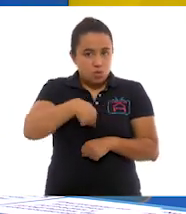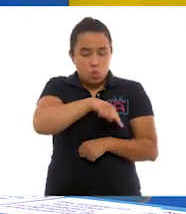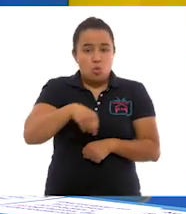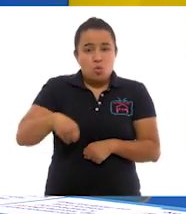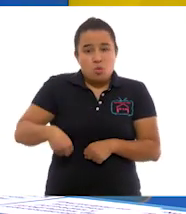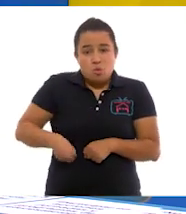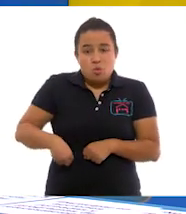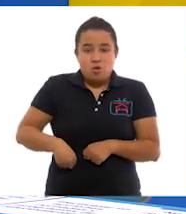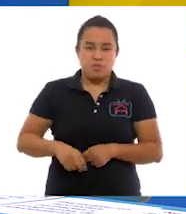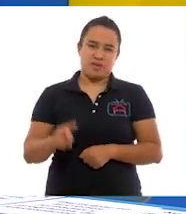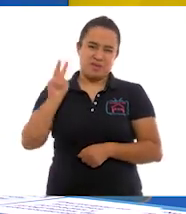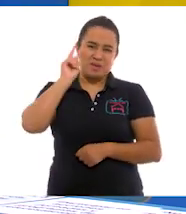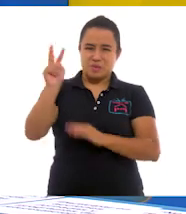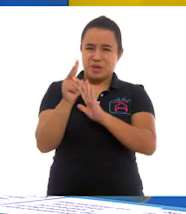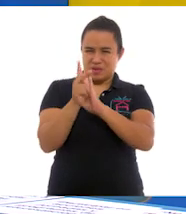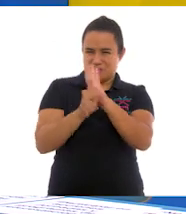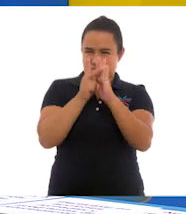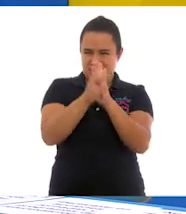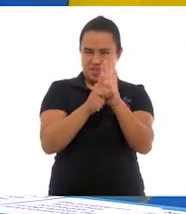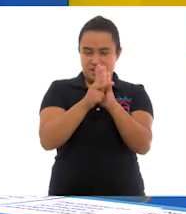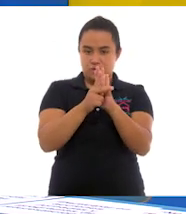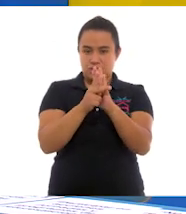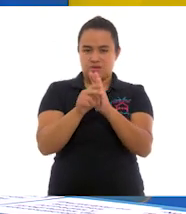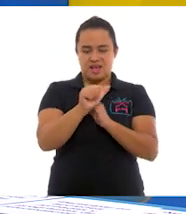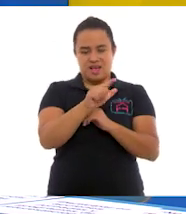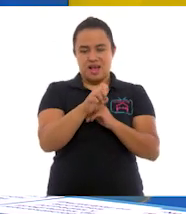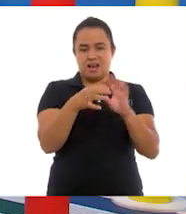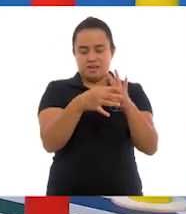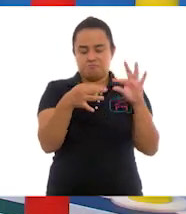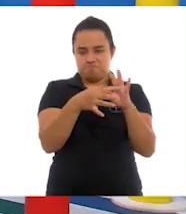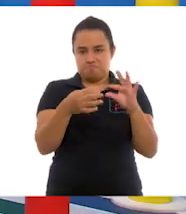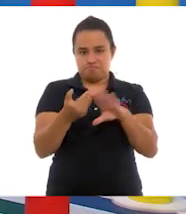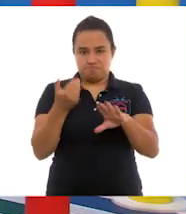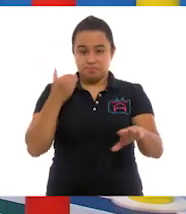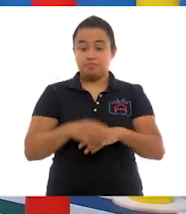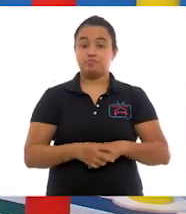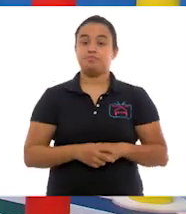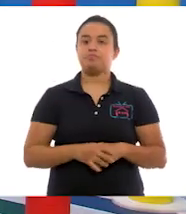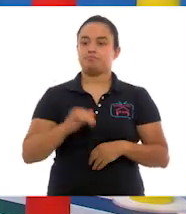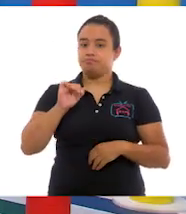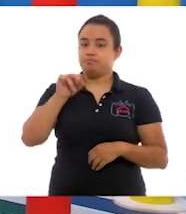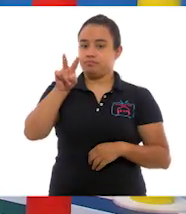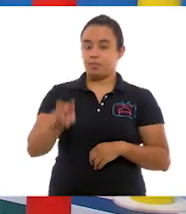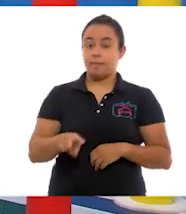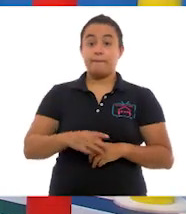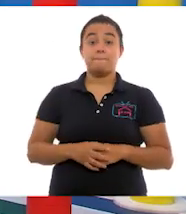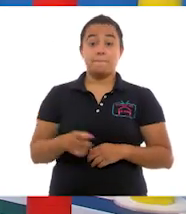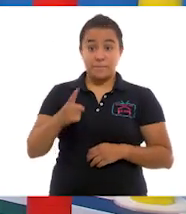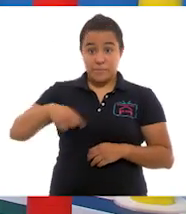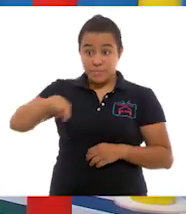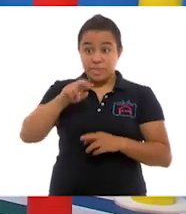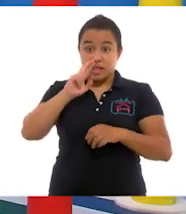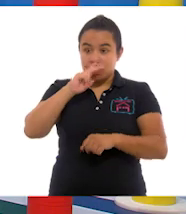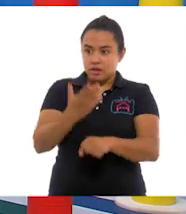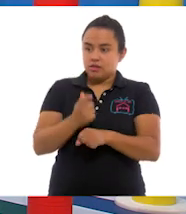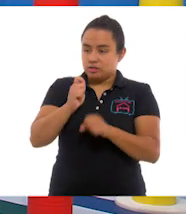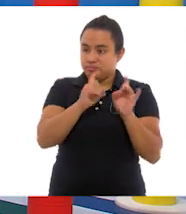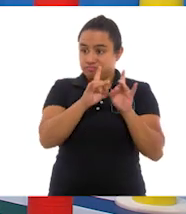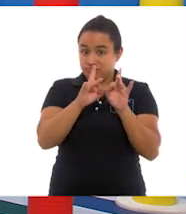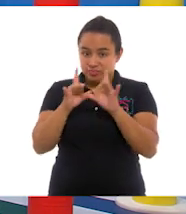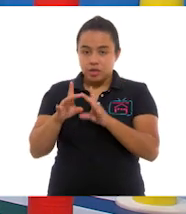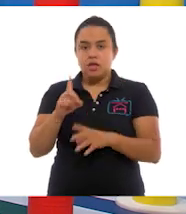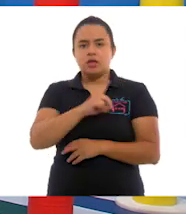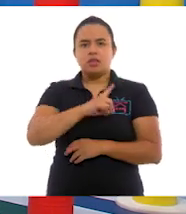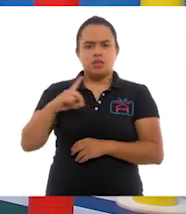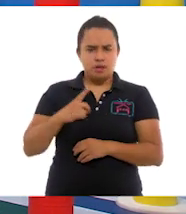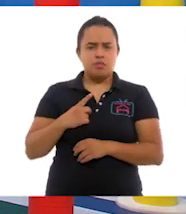como lo hemos visto en el video, pues que nos ha compartido Ale también. Cierto. Y así como somos responsables de estas situaciones, también